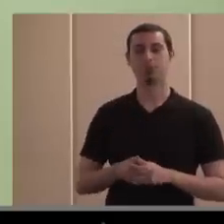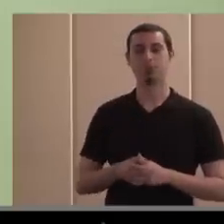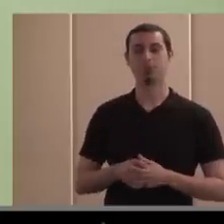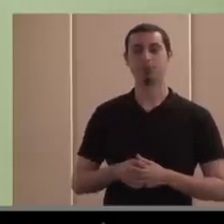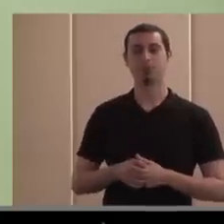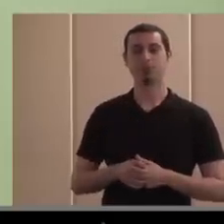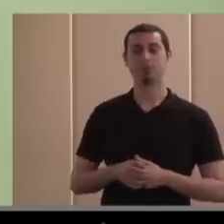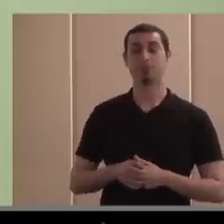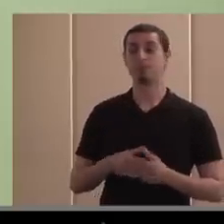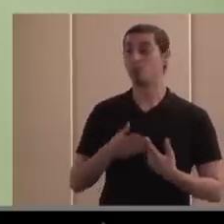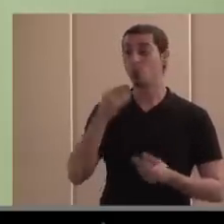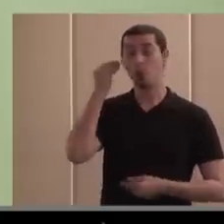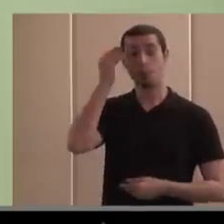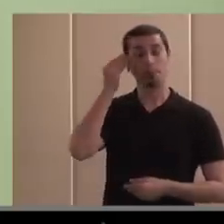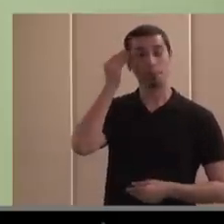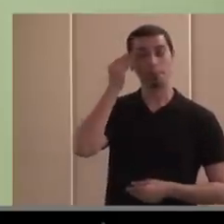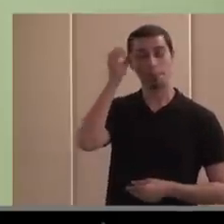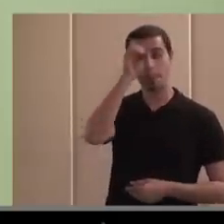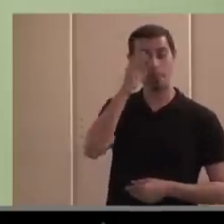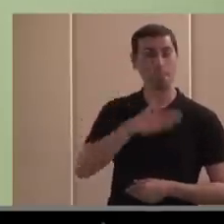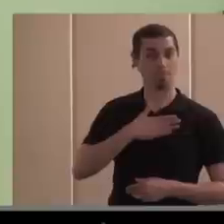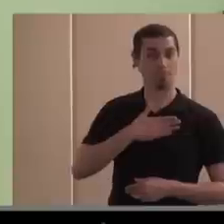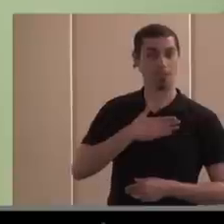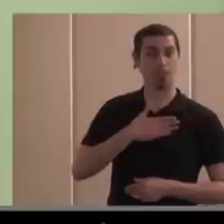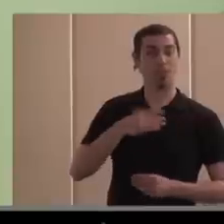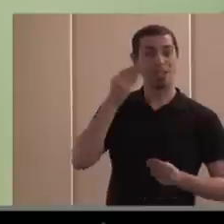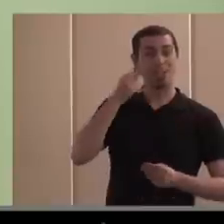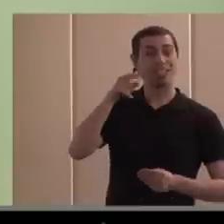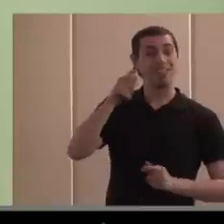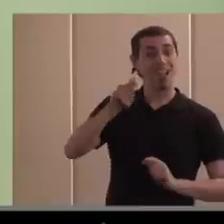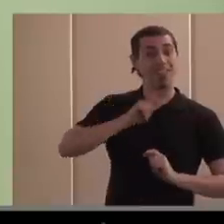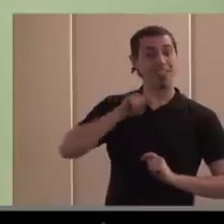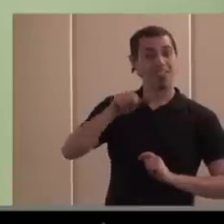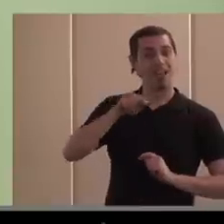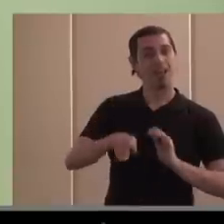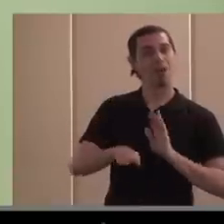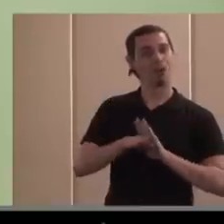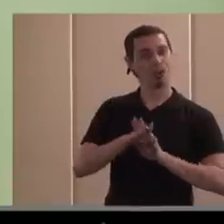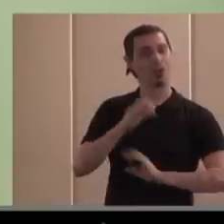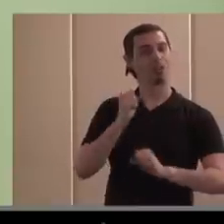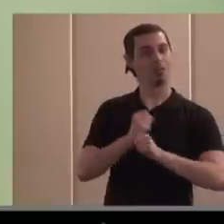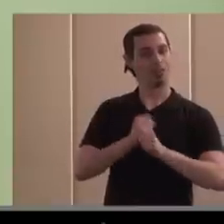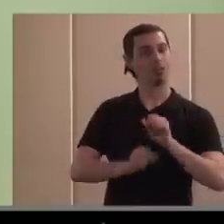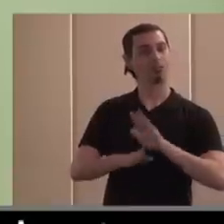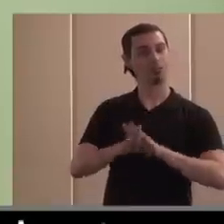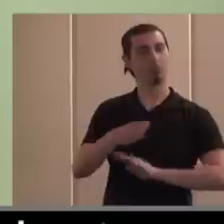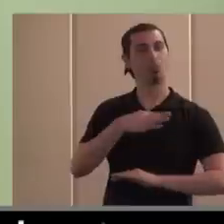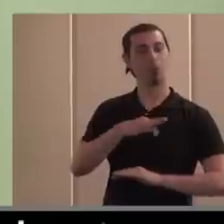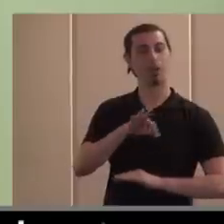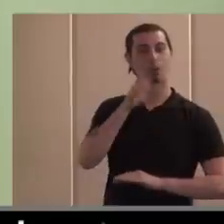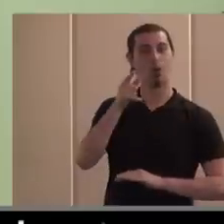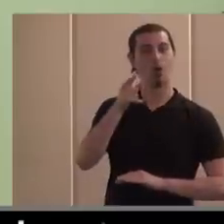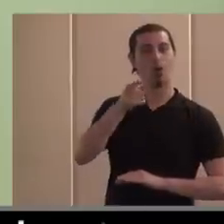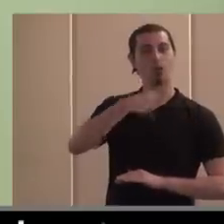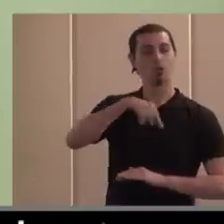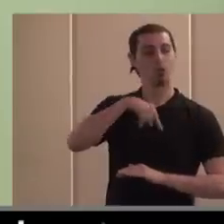y yo creo que esto es un poco lo que realmente nos va a permitir seguir jugando este papel de prescriptores y